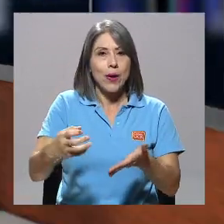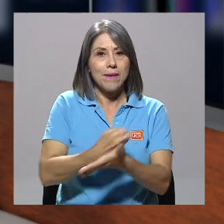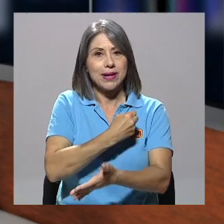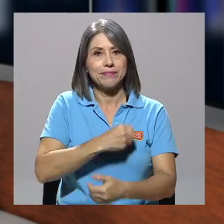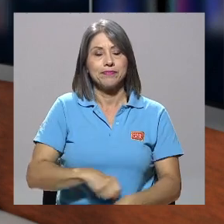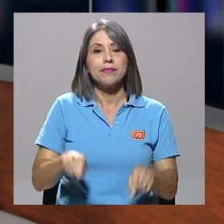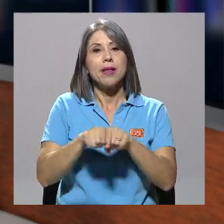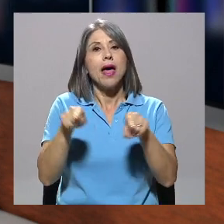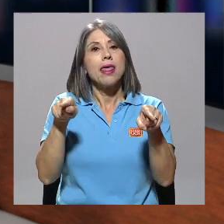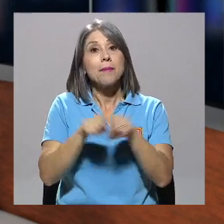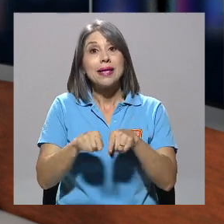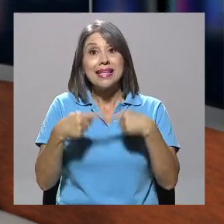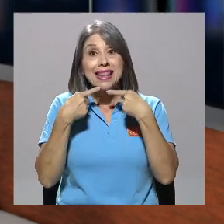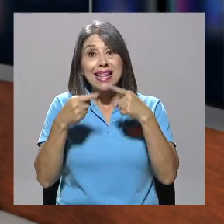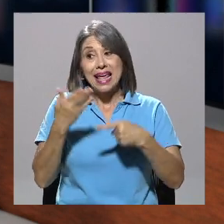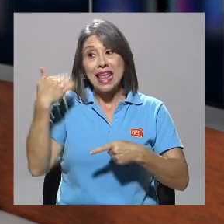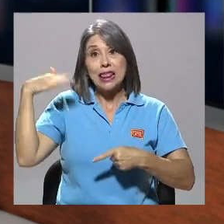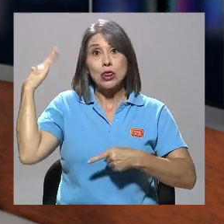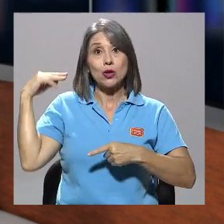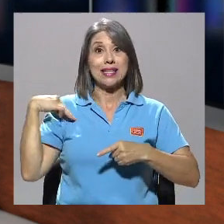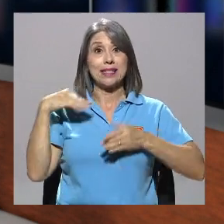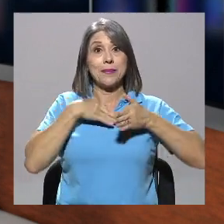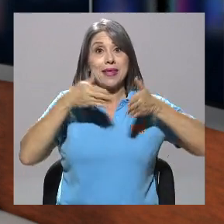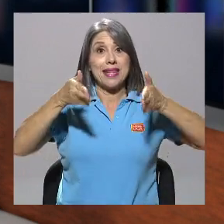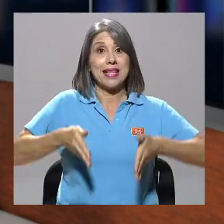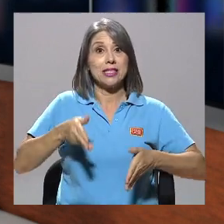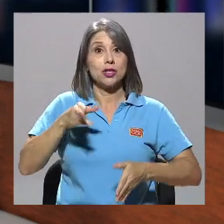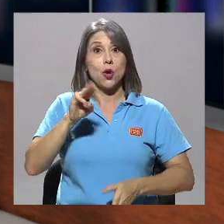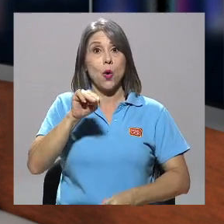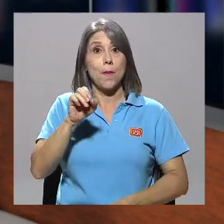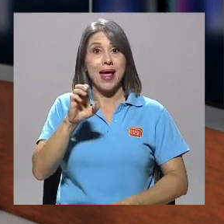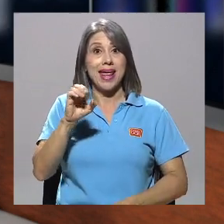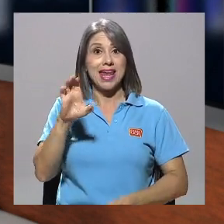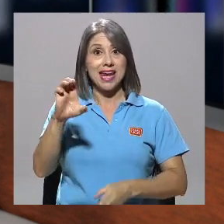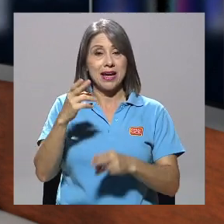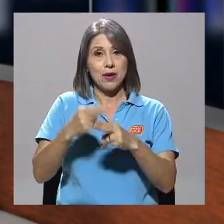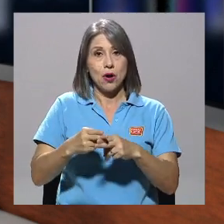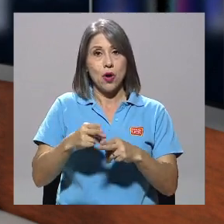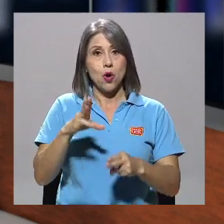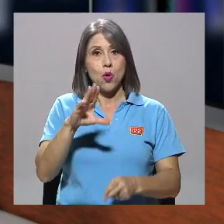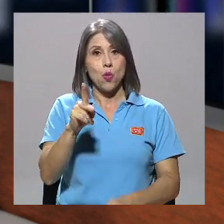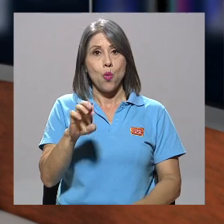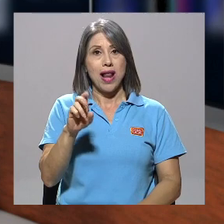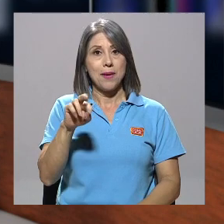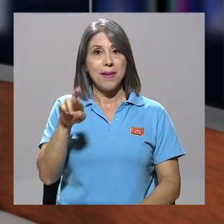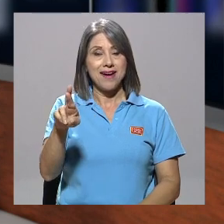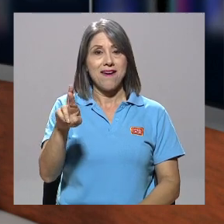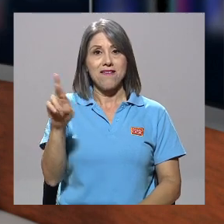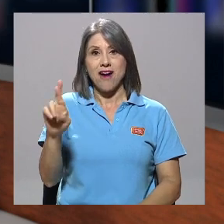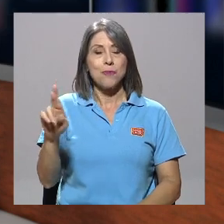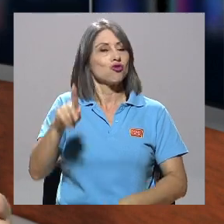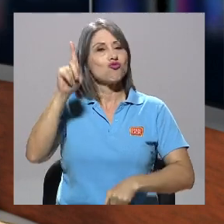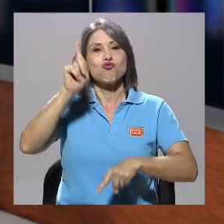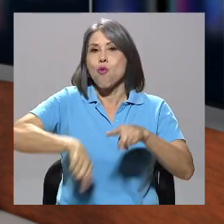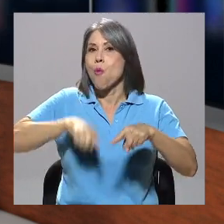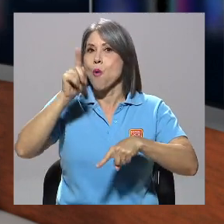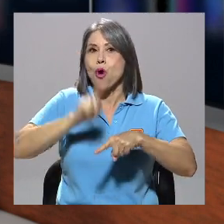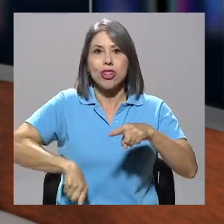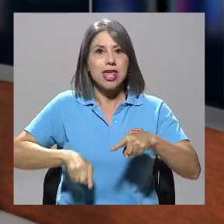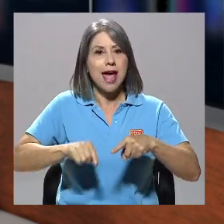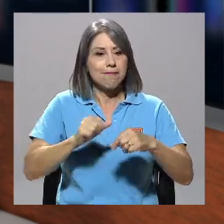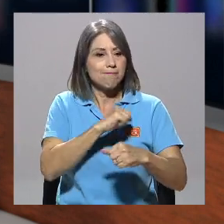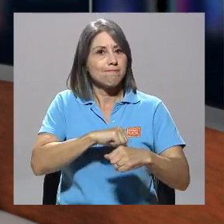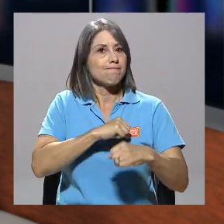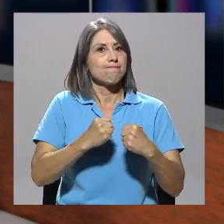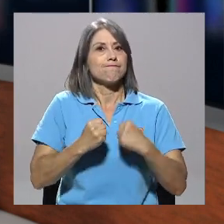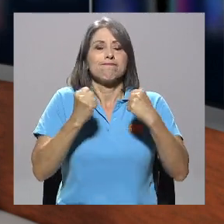Además, se dictaminó que el entonces ministro del MEIC, Wilmer Ramos, no tenía competencia para anular la sanción,